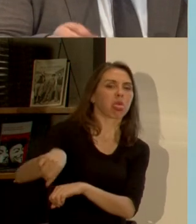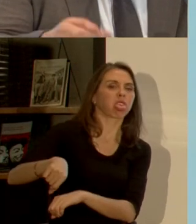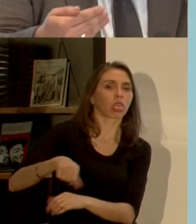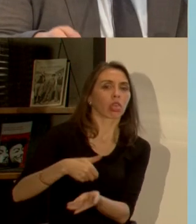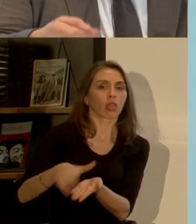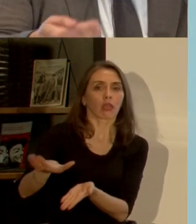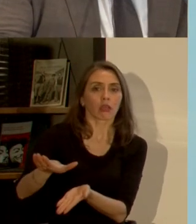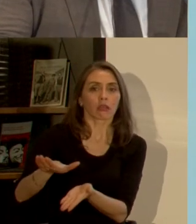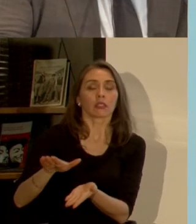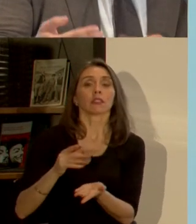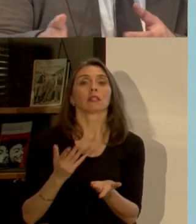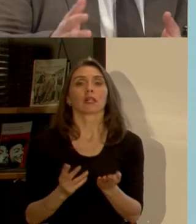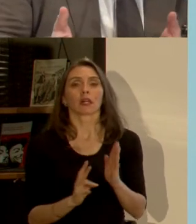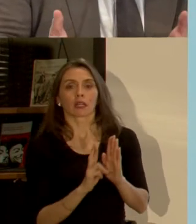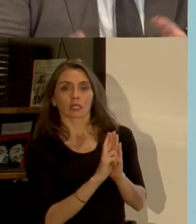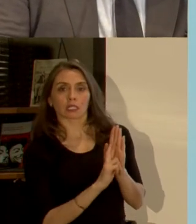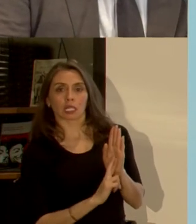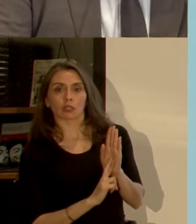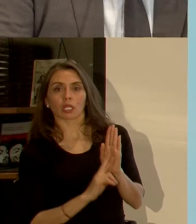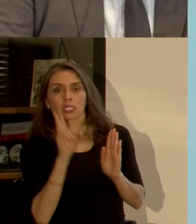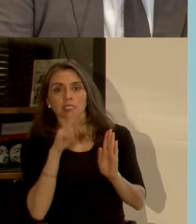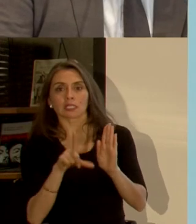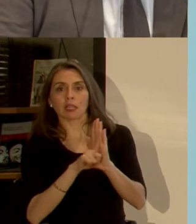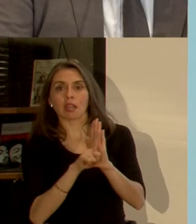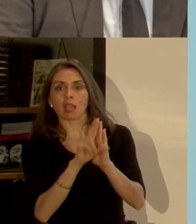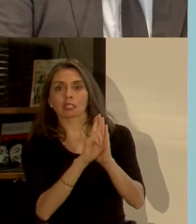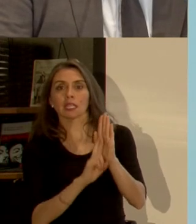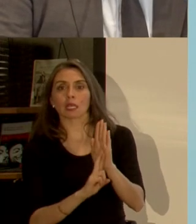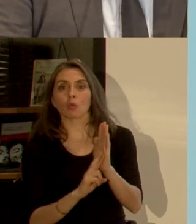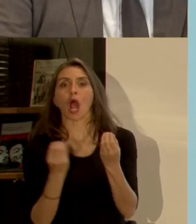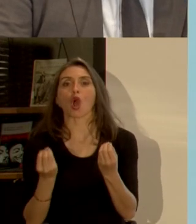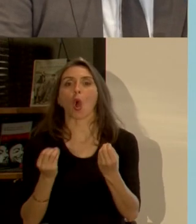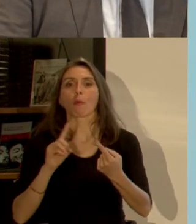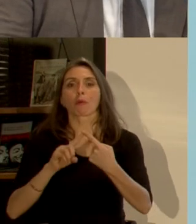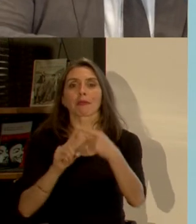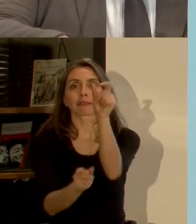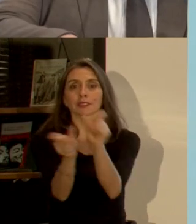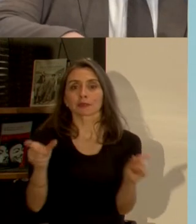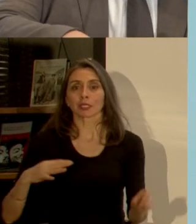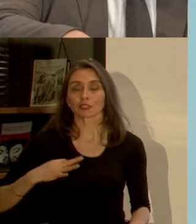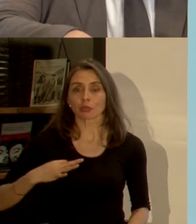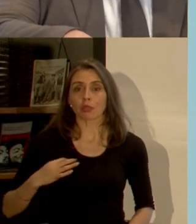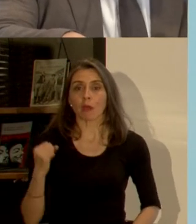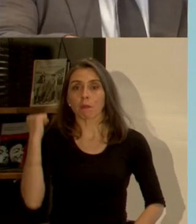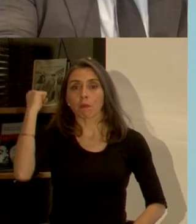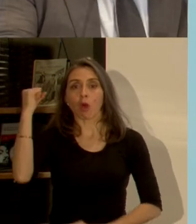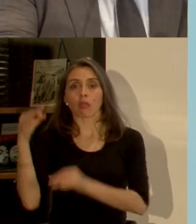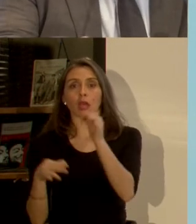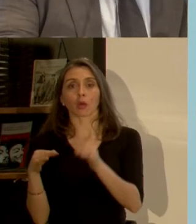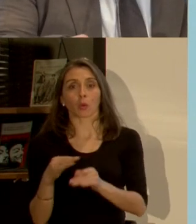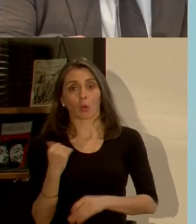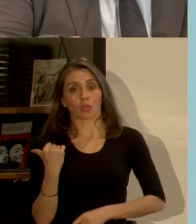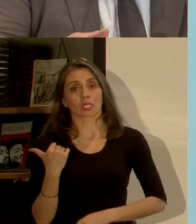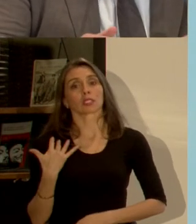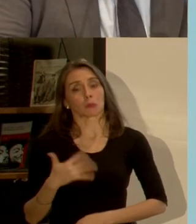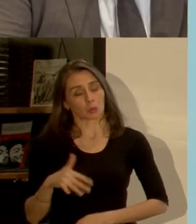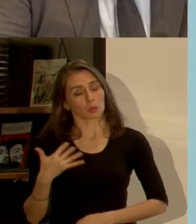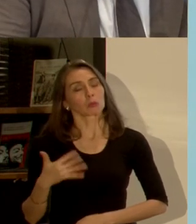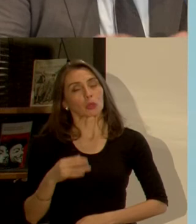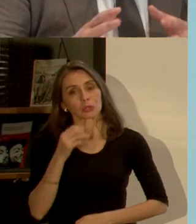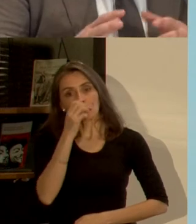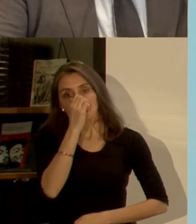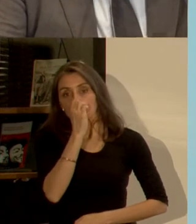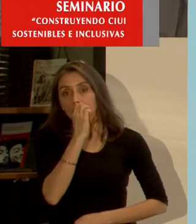en un contexto de regulación o desregulación de la participación ciudadana el poder judicial también es muy relevante